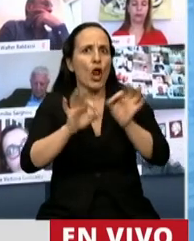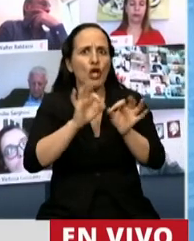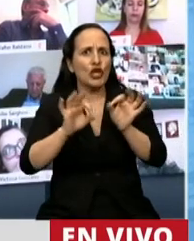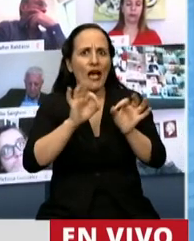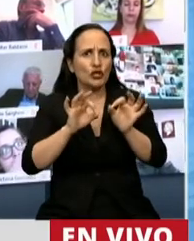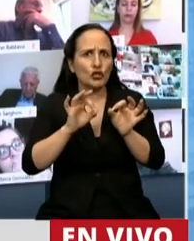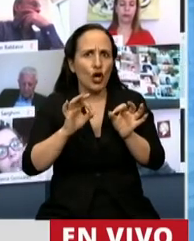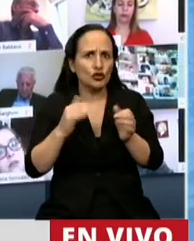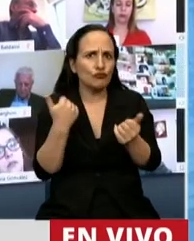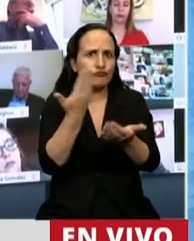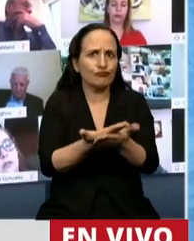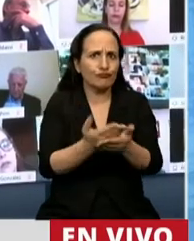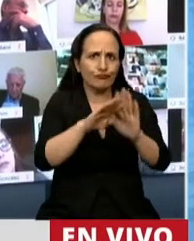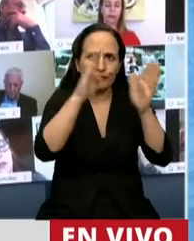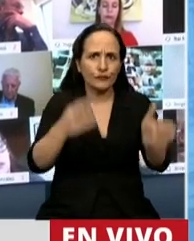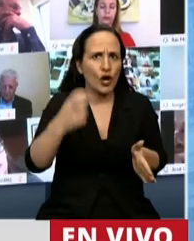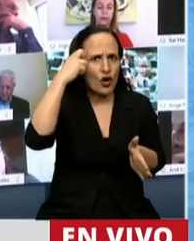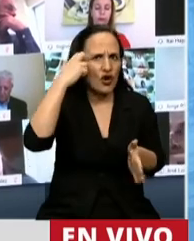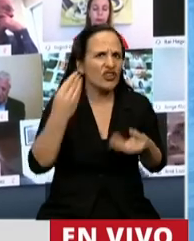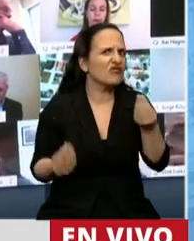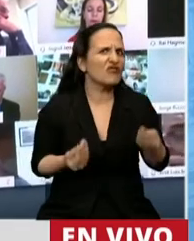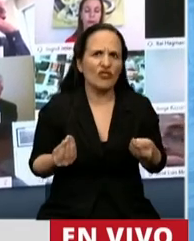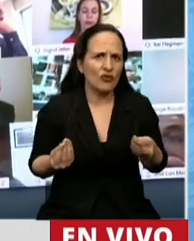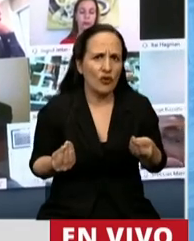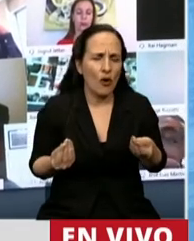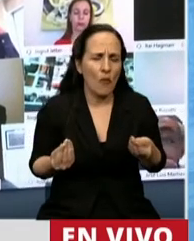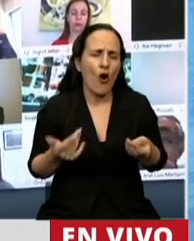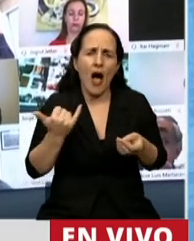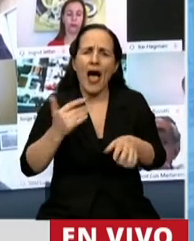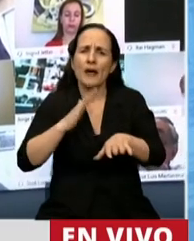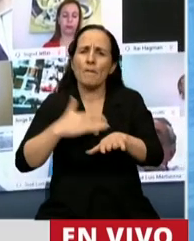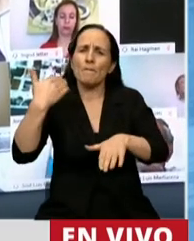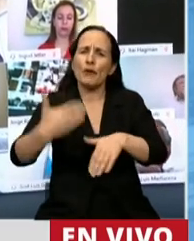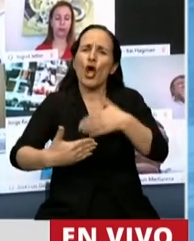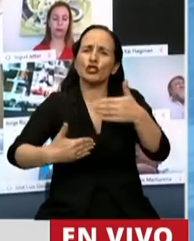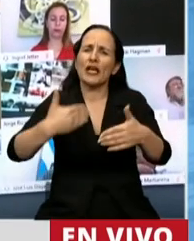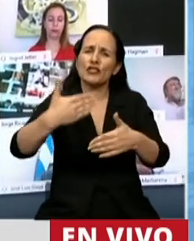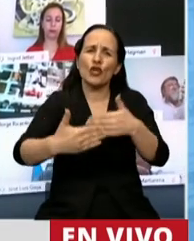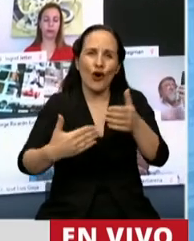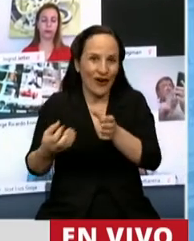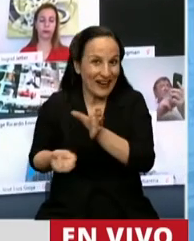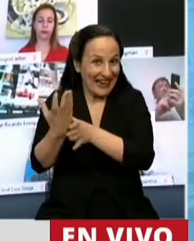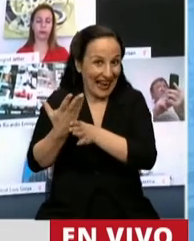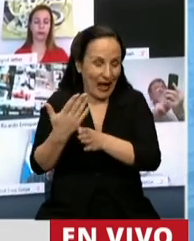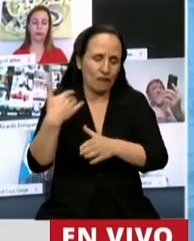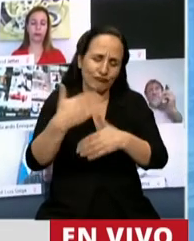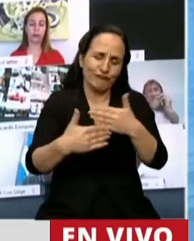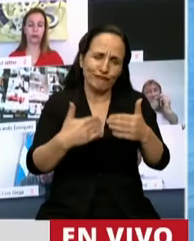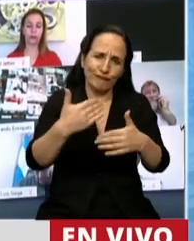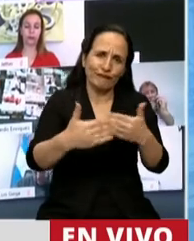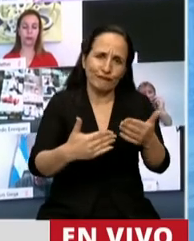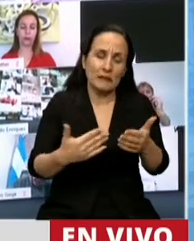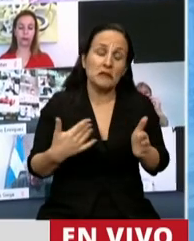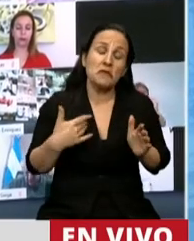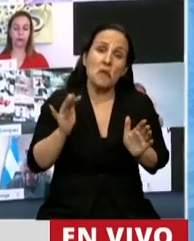al Congreso. Por un proceso que lleva la creación de todo esto, tal